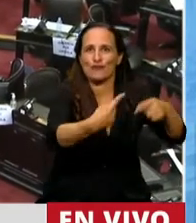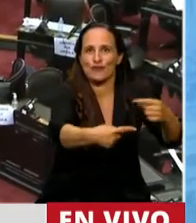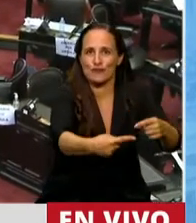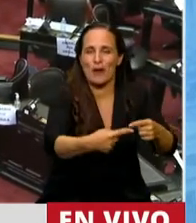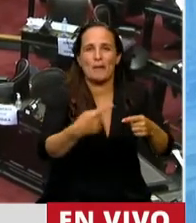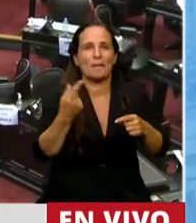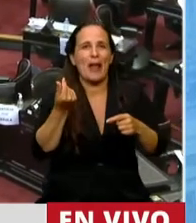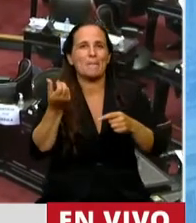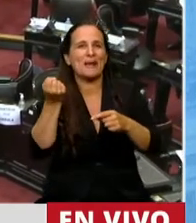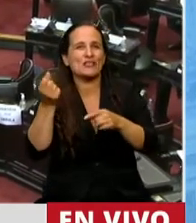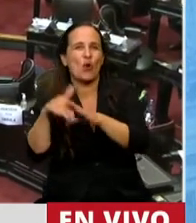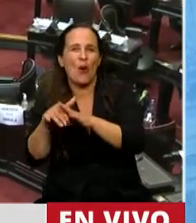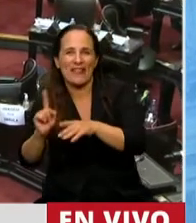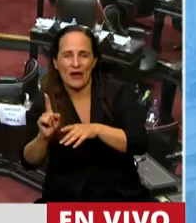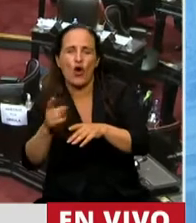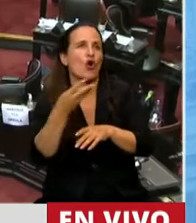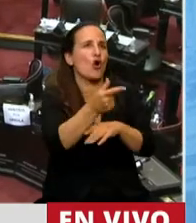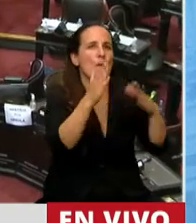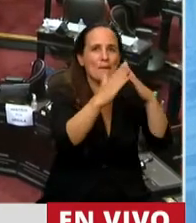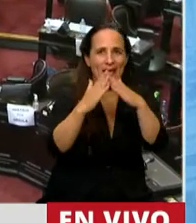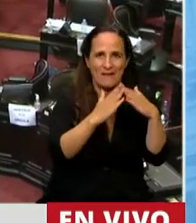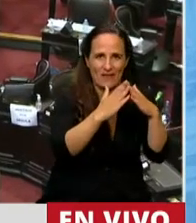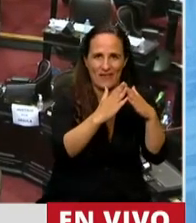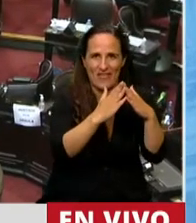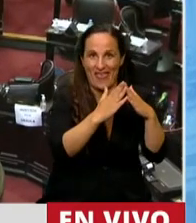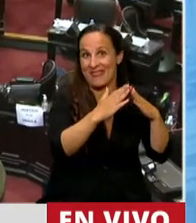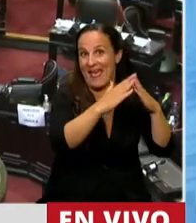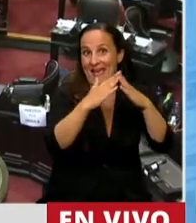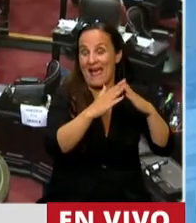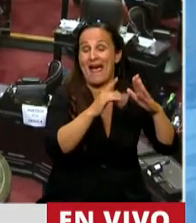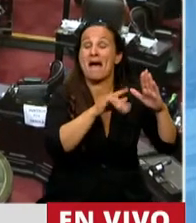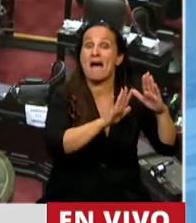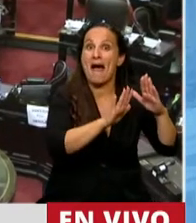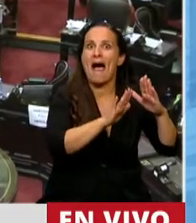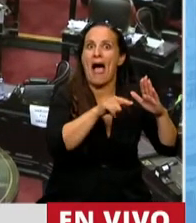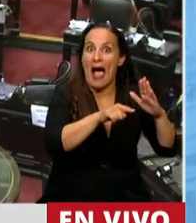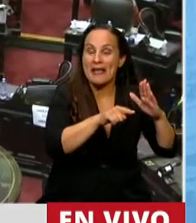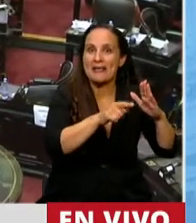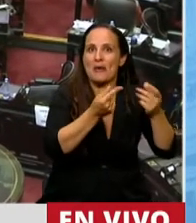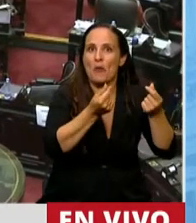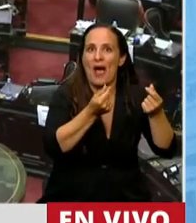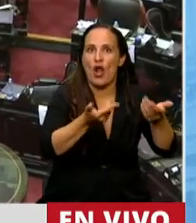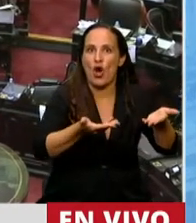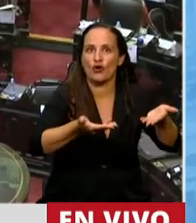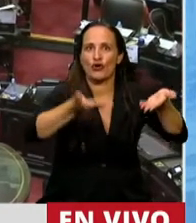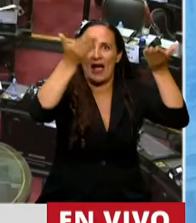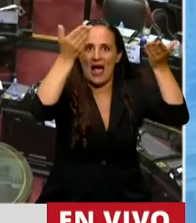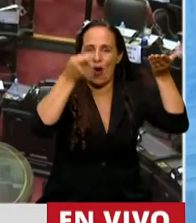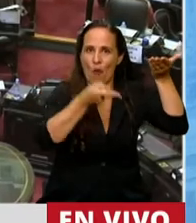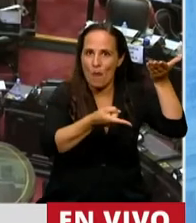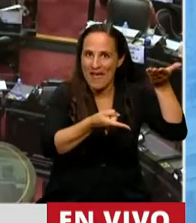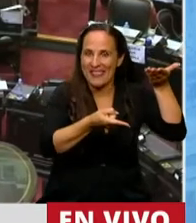tenerlo en pesos, etc., en vivienda. Ahorra en vivienda y eleva el costo de la vivienda artificialmente